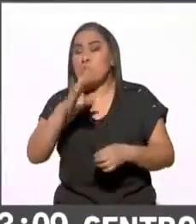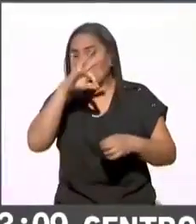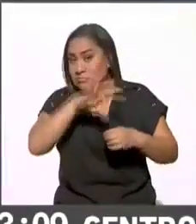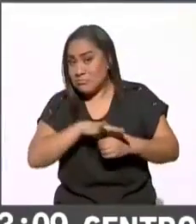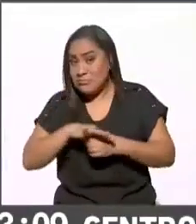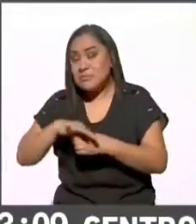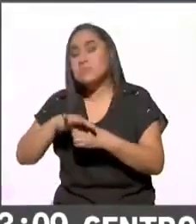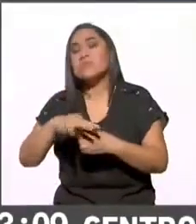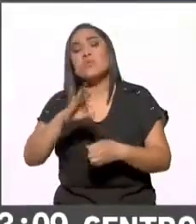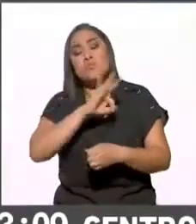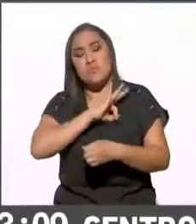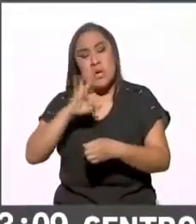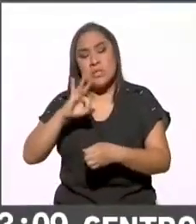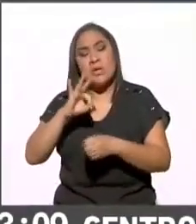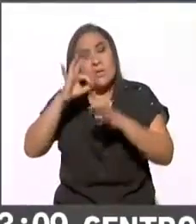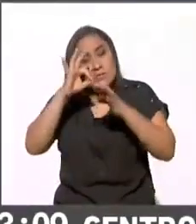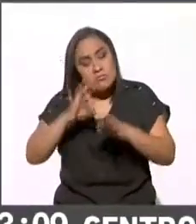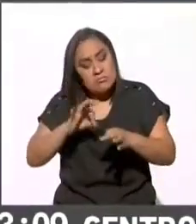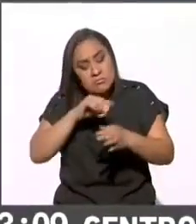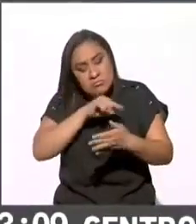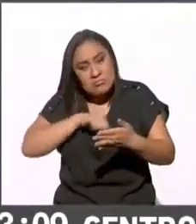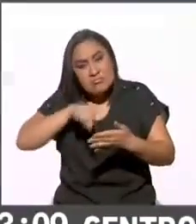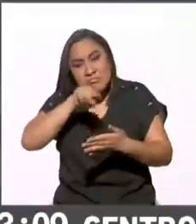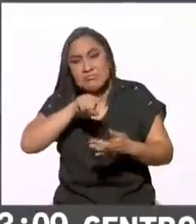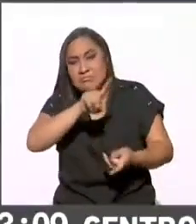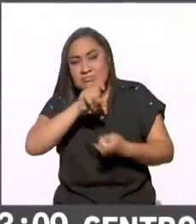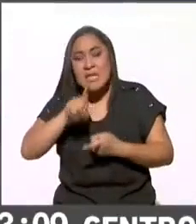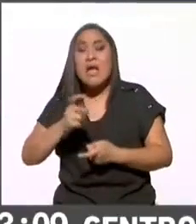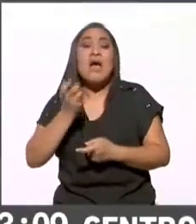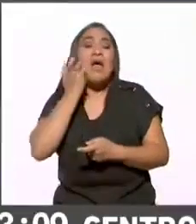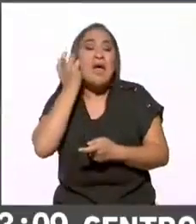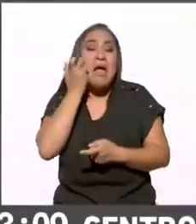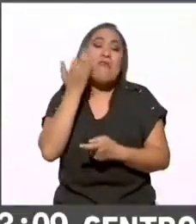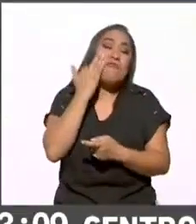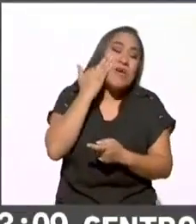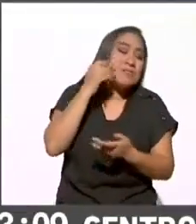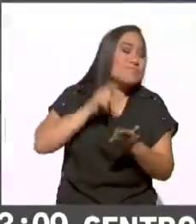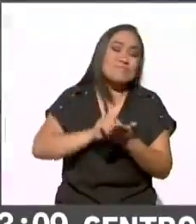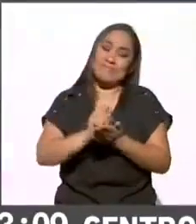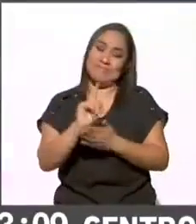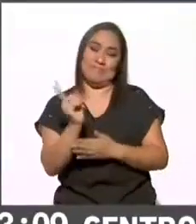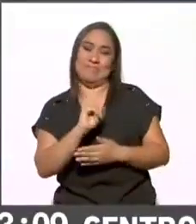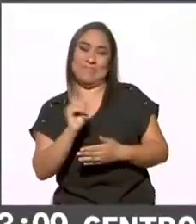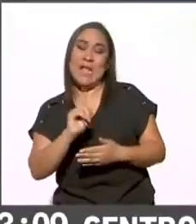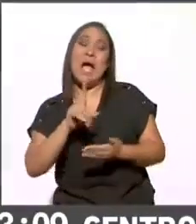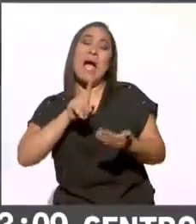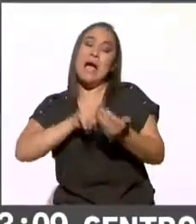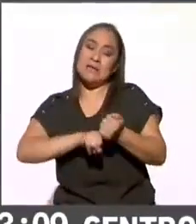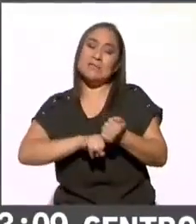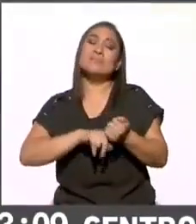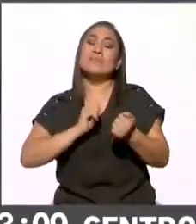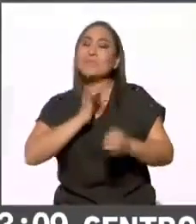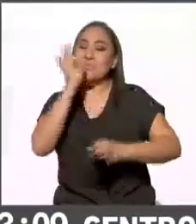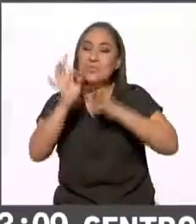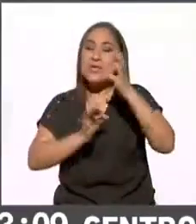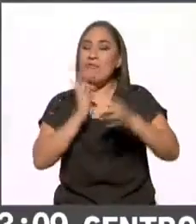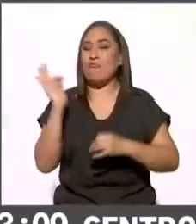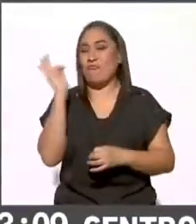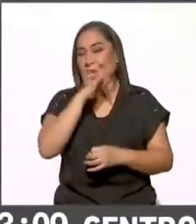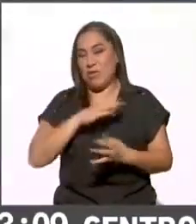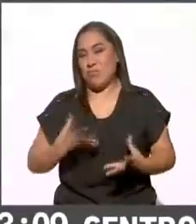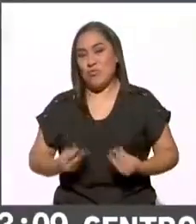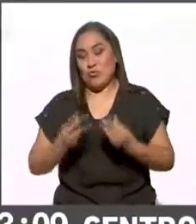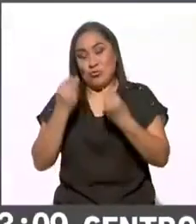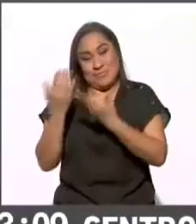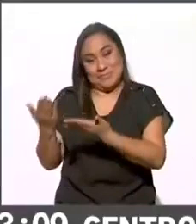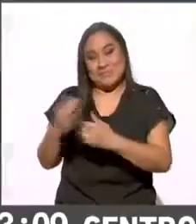hay que acudir a las fuentes oficiales y no a las redes sociales que hemos visto están llenas de noticias falsas.